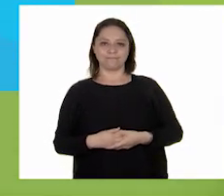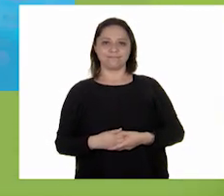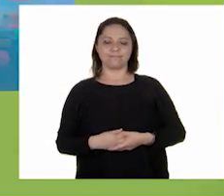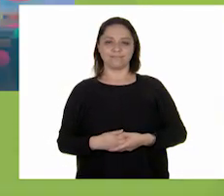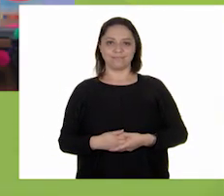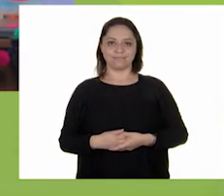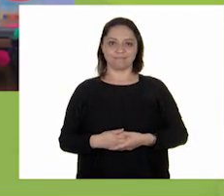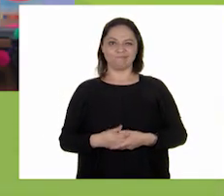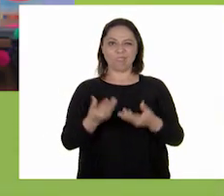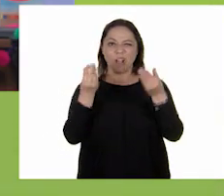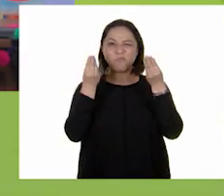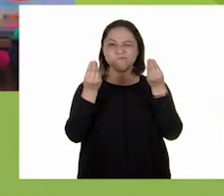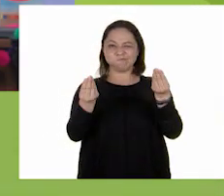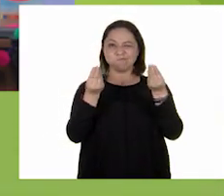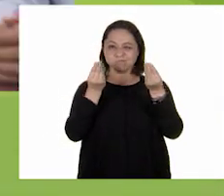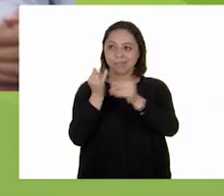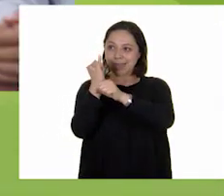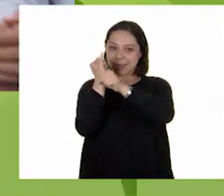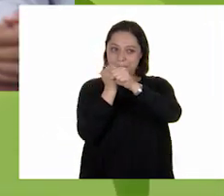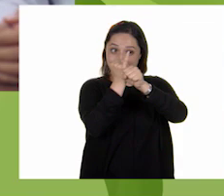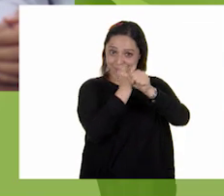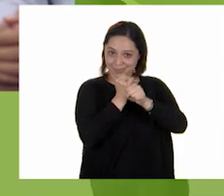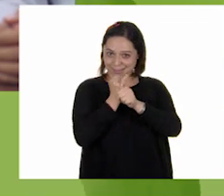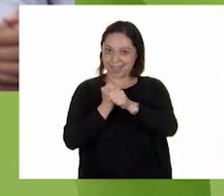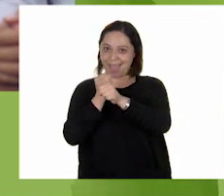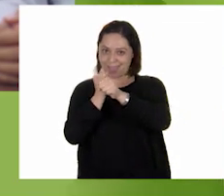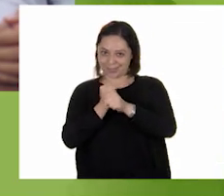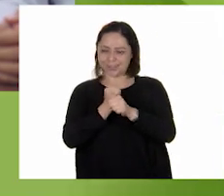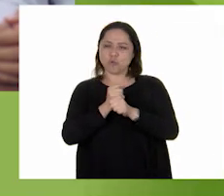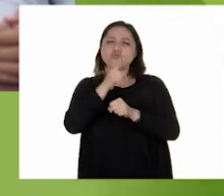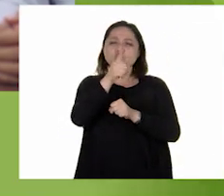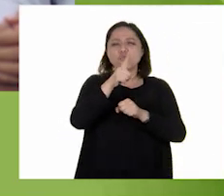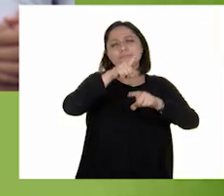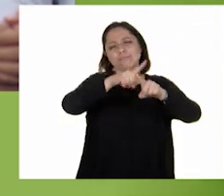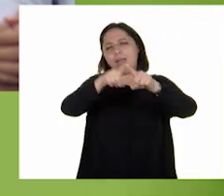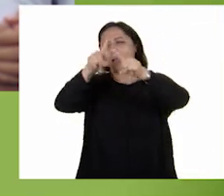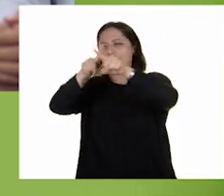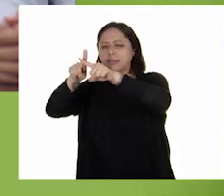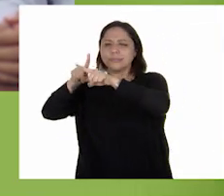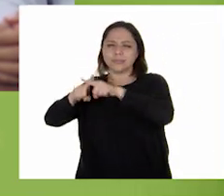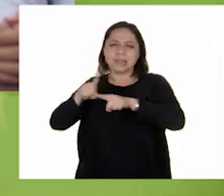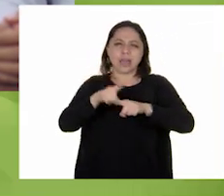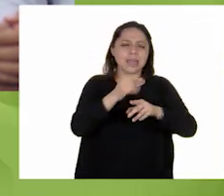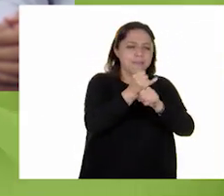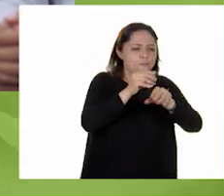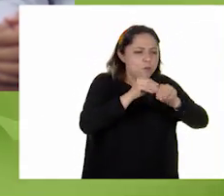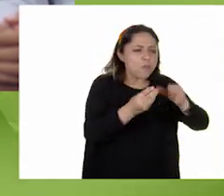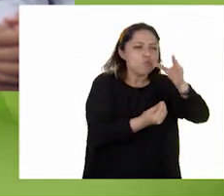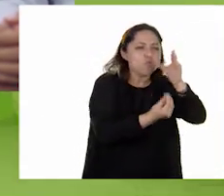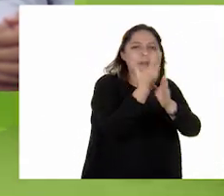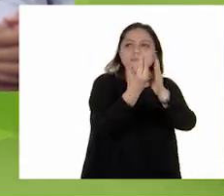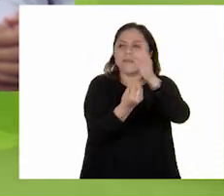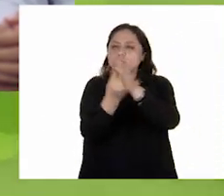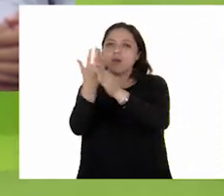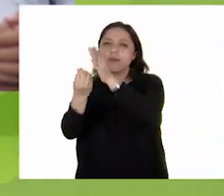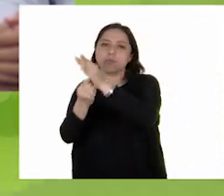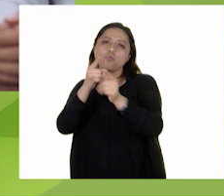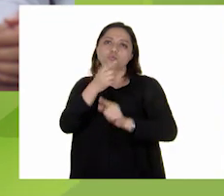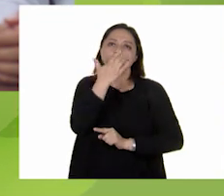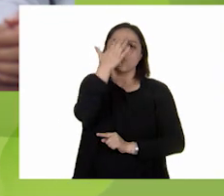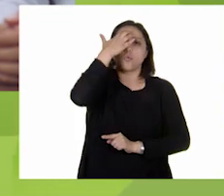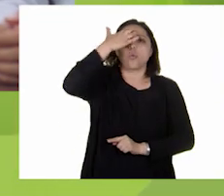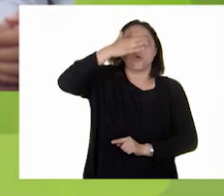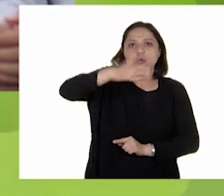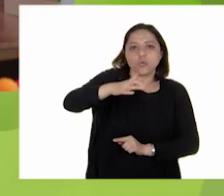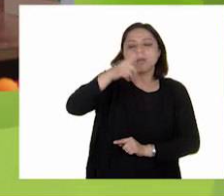Hay muchas formas de investigar. Puedes buscar en distintos medios nueva información que no conozcan y sea útil